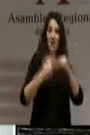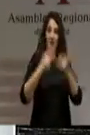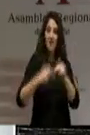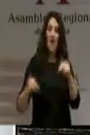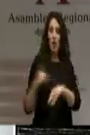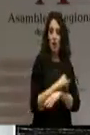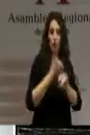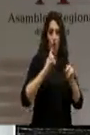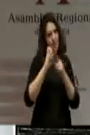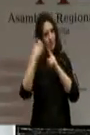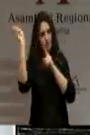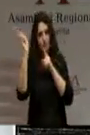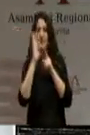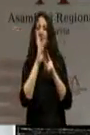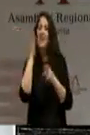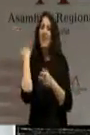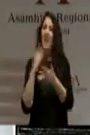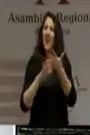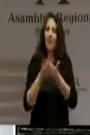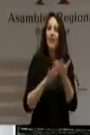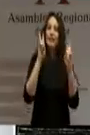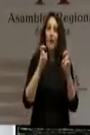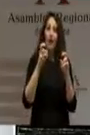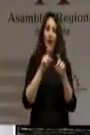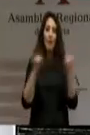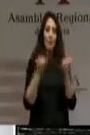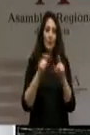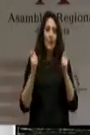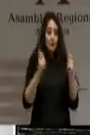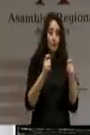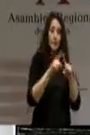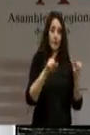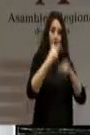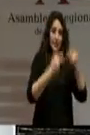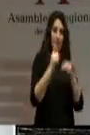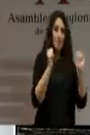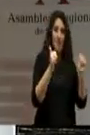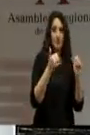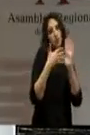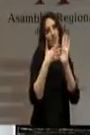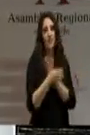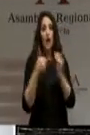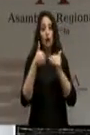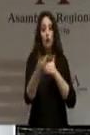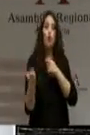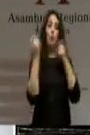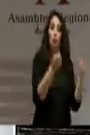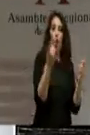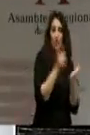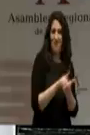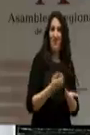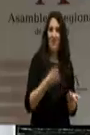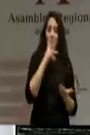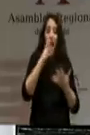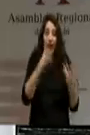la concesionaria va a poner en marcha la infraestructura, pues será cuando le devuelva usted la concesión. Porque la concesionaria no tiene